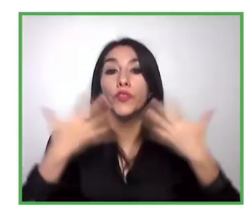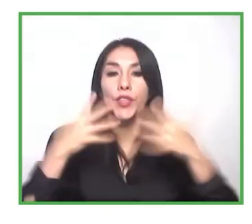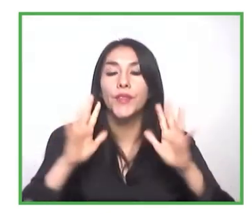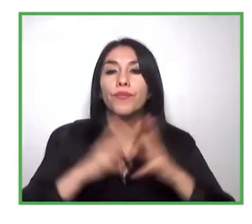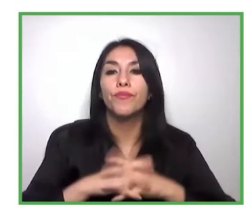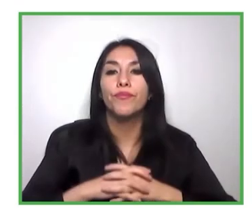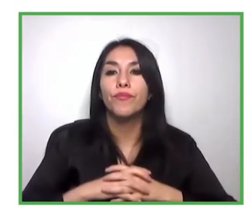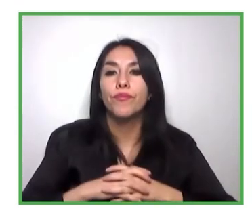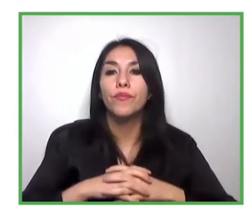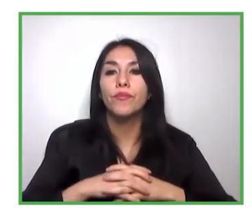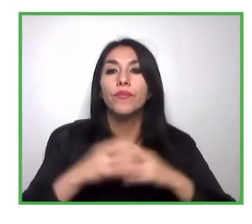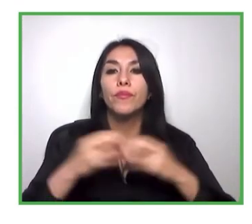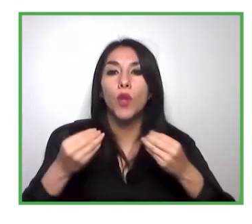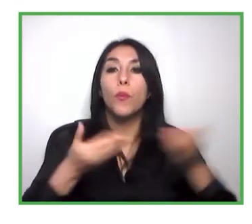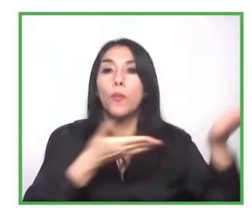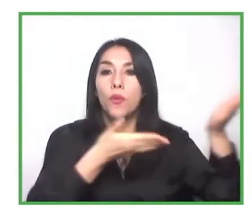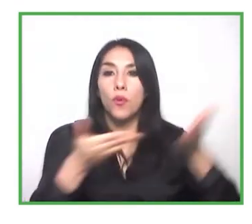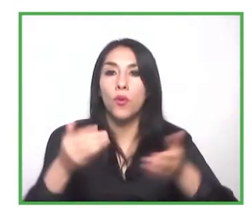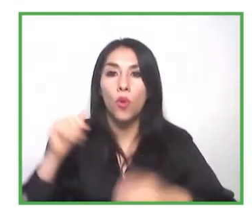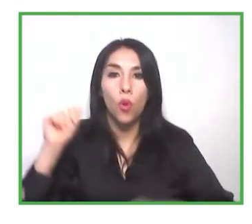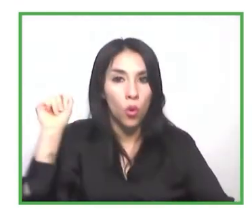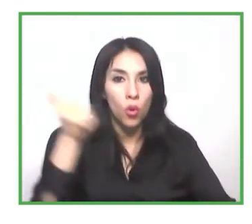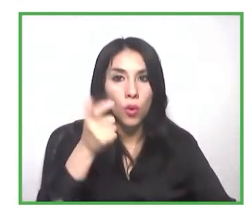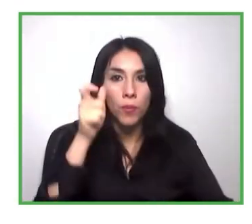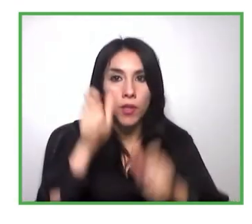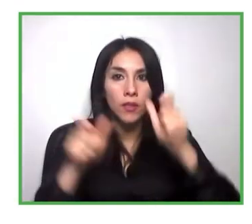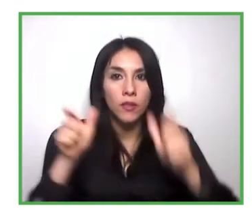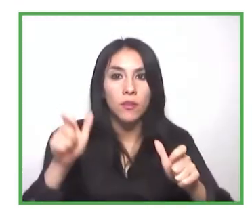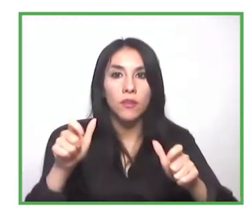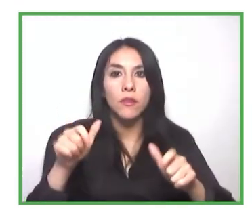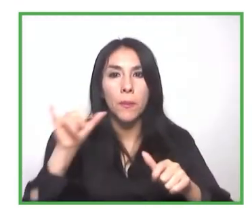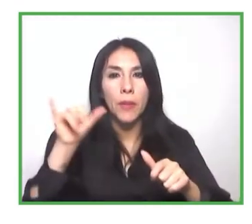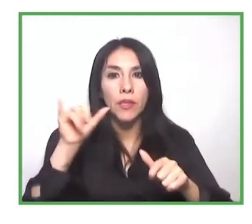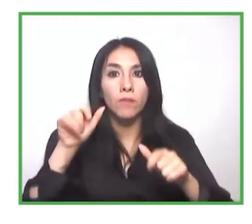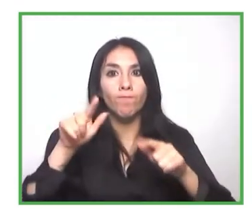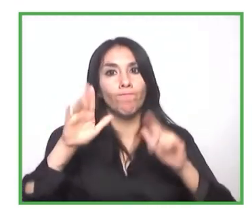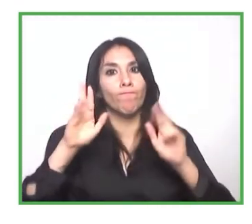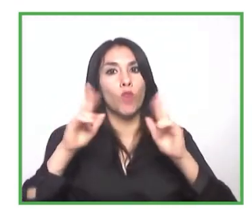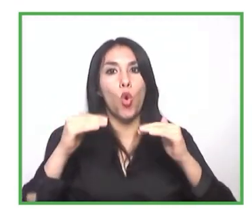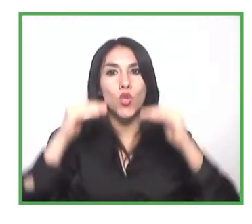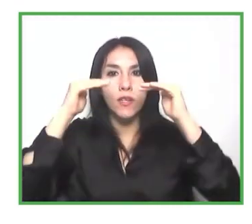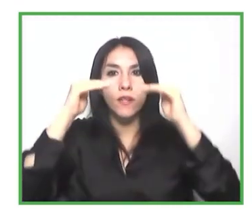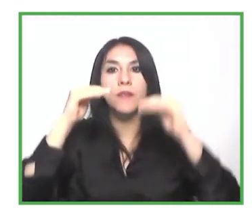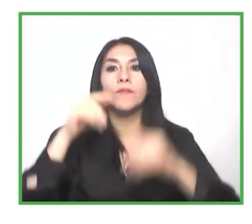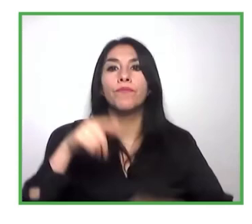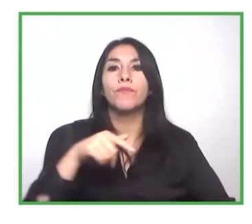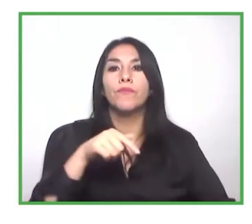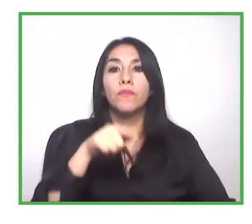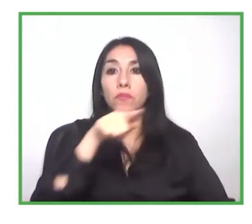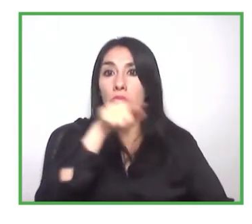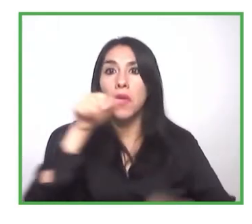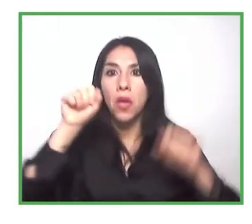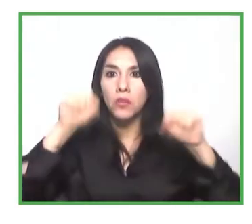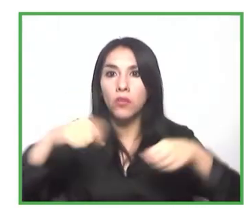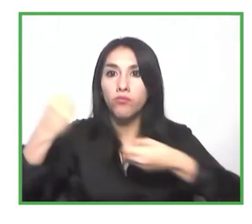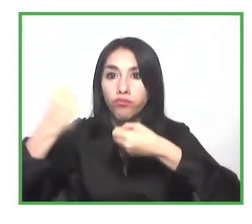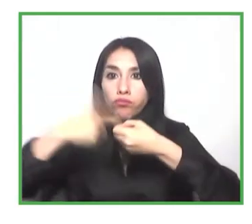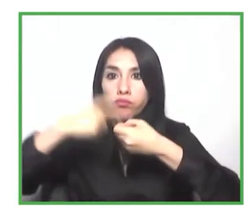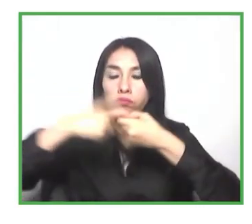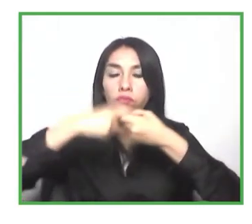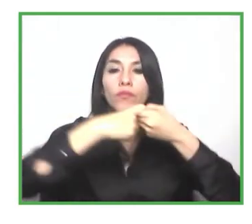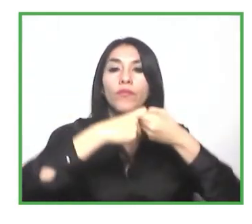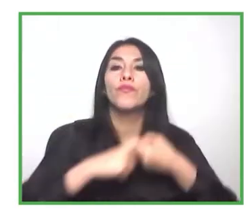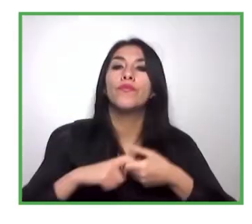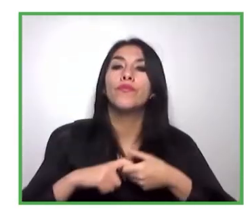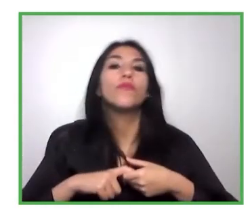y todas las organizaciones que trabajan en discapacidad a poder sumarse y definitivamente tratar de que las